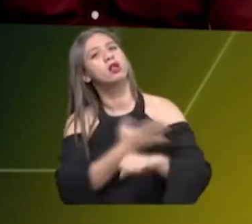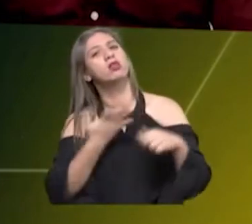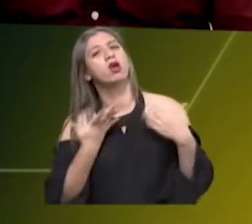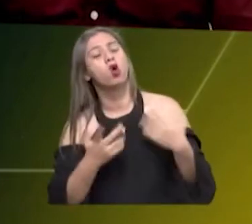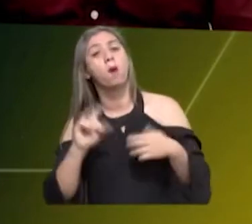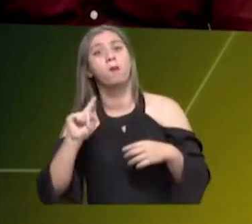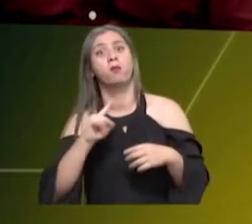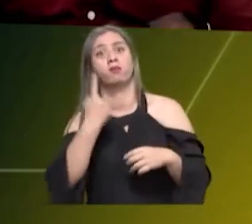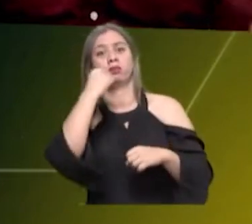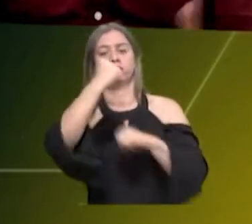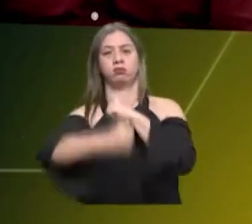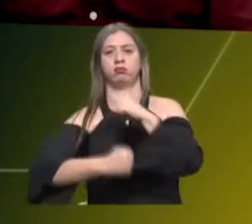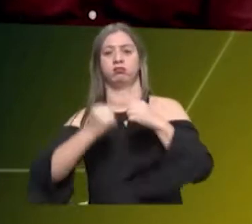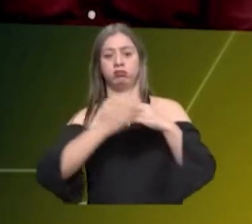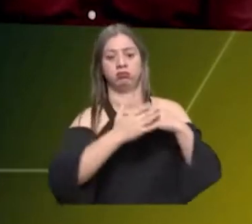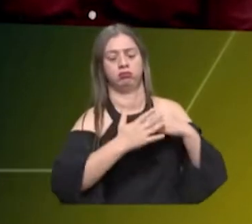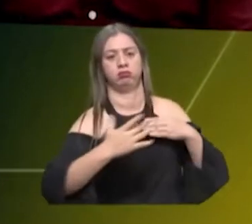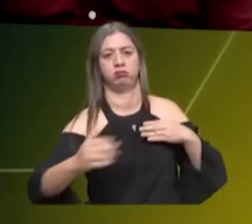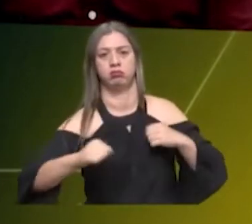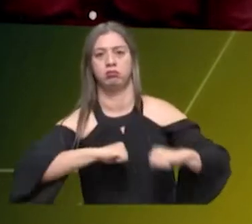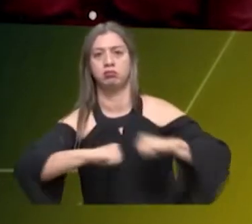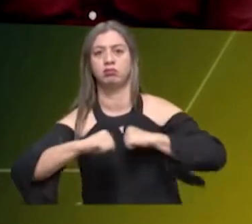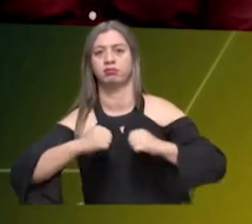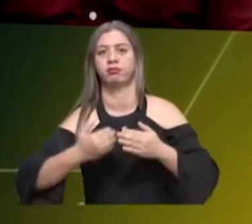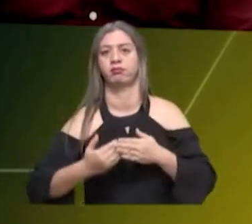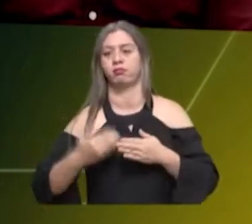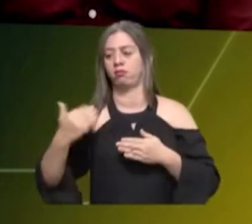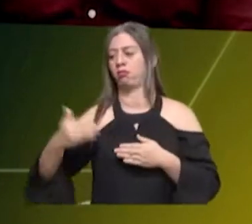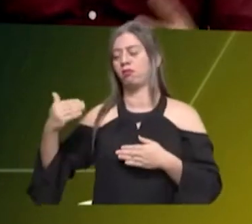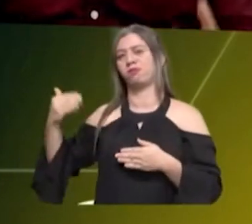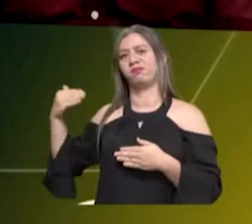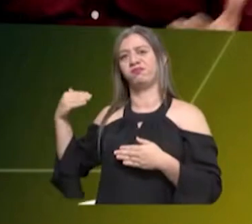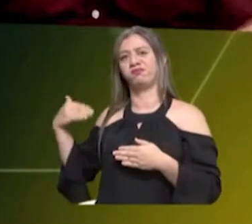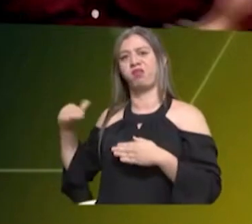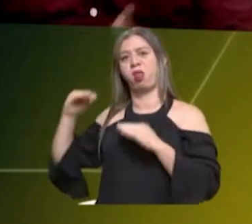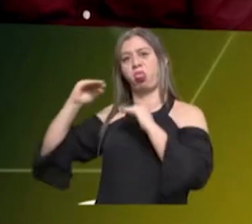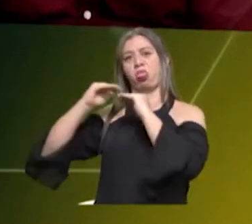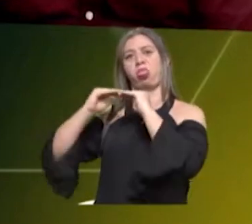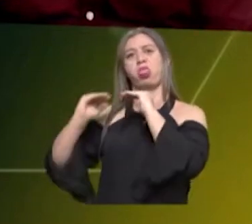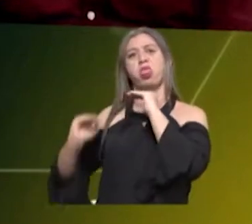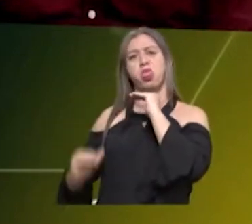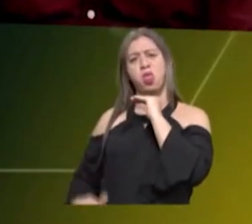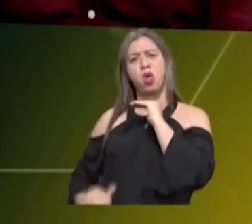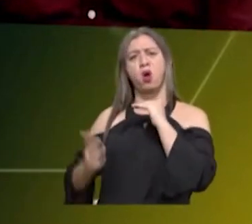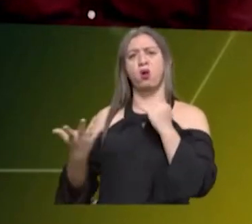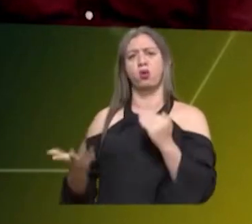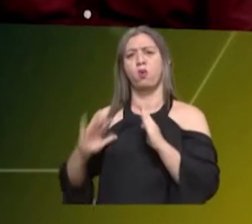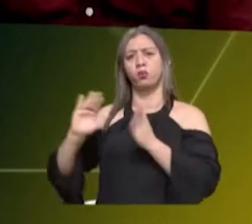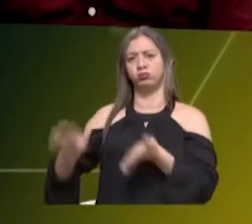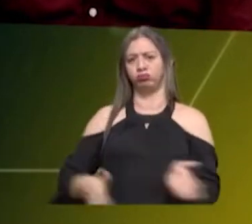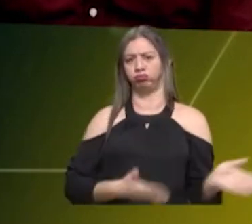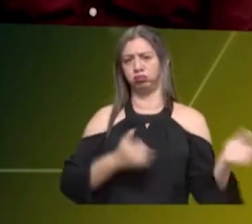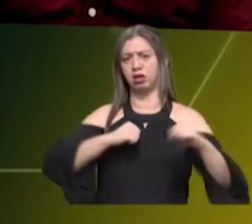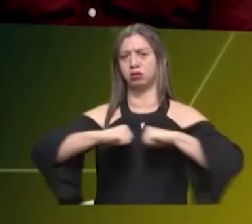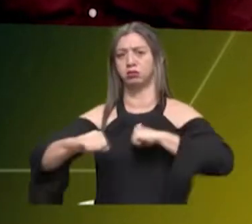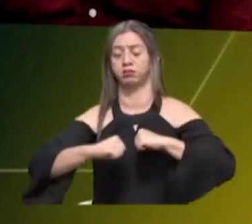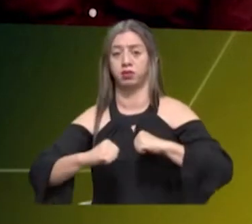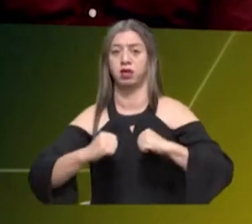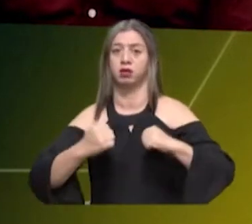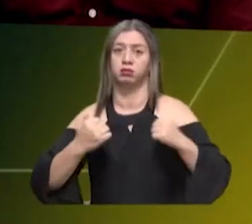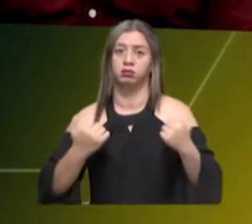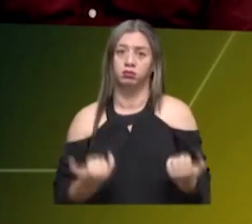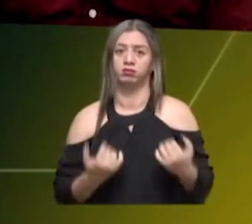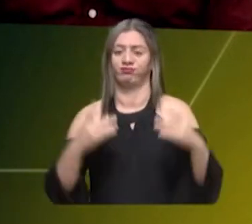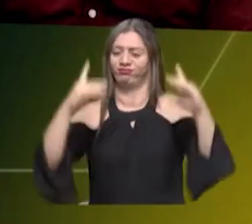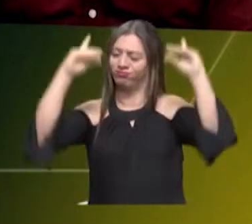tener un primer año de Plan de Acción que históricamente venía siendo muy inferior con respecto a los otros tres años de Plan de Acción. Pero la apuesta fue